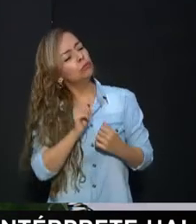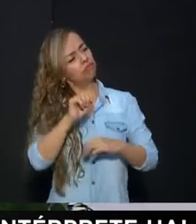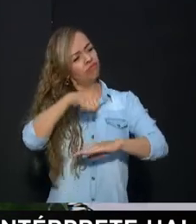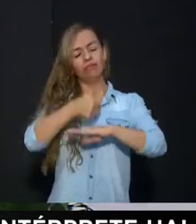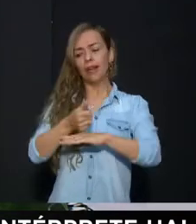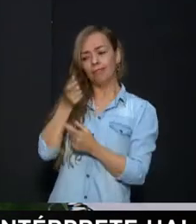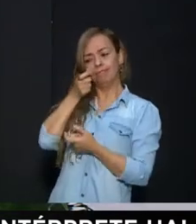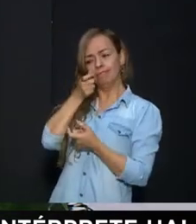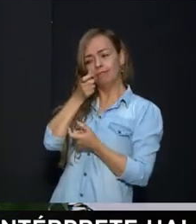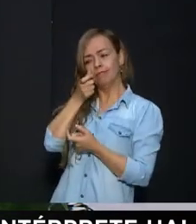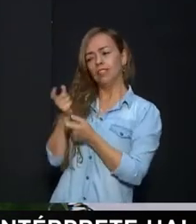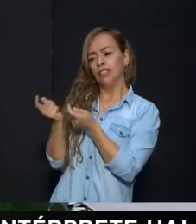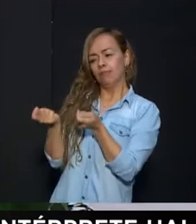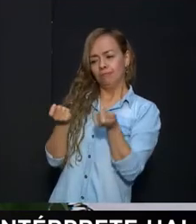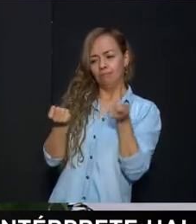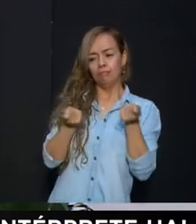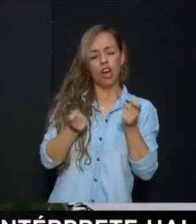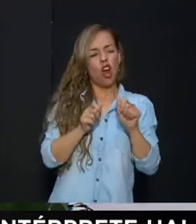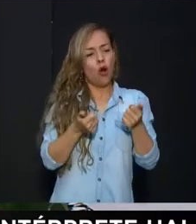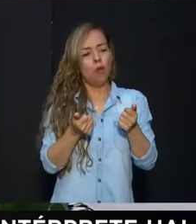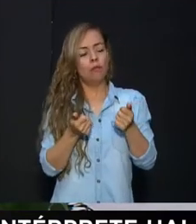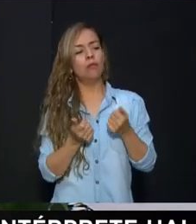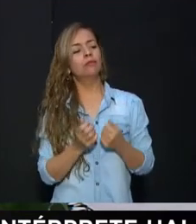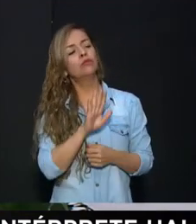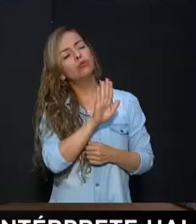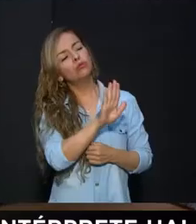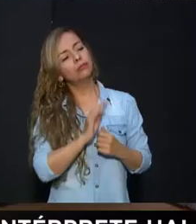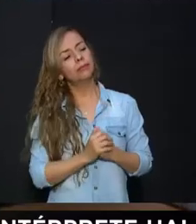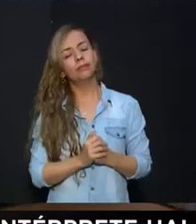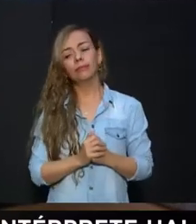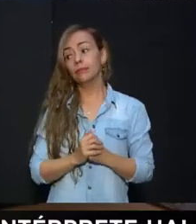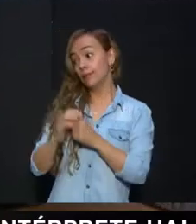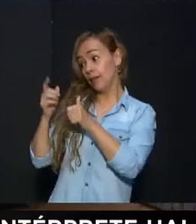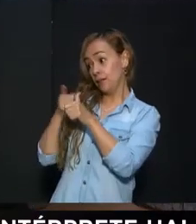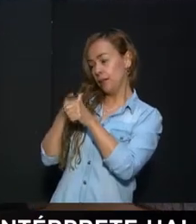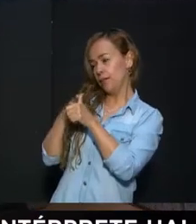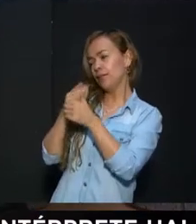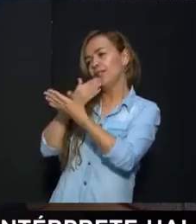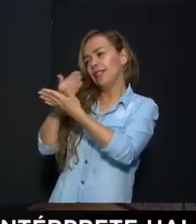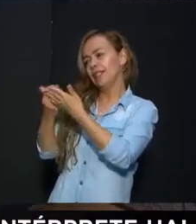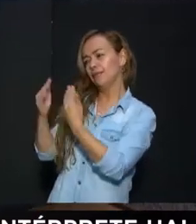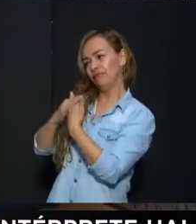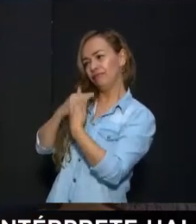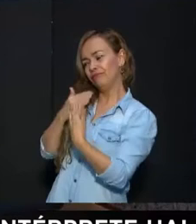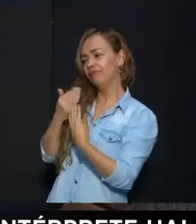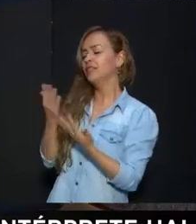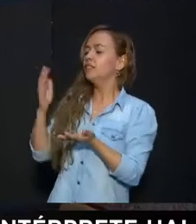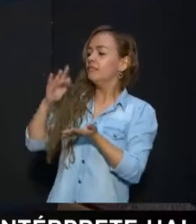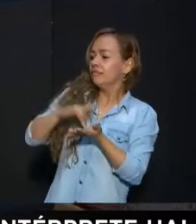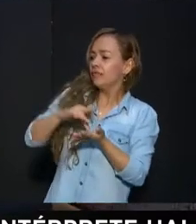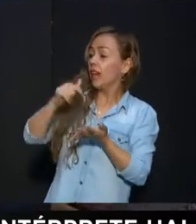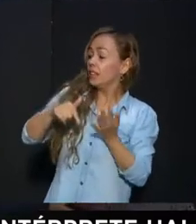como rector y los docentes en este proceso? Primero que todo, les quiero dar las gracias por este gran programa que ha venido